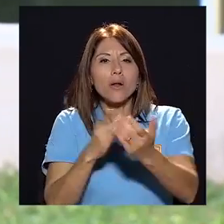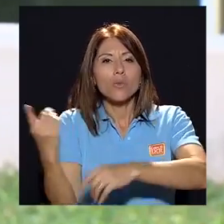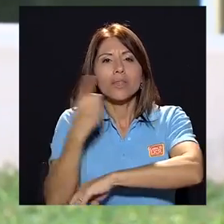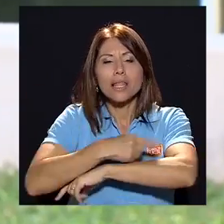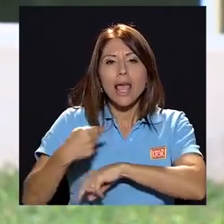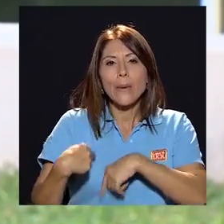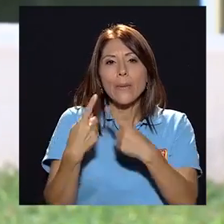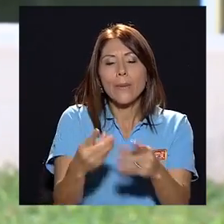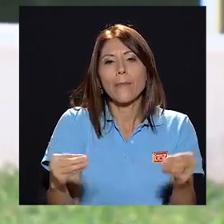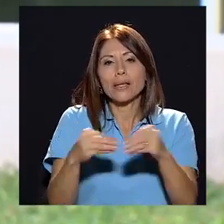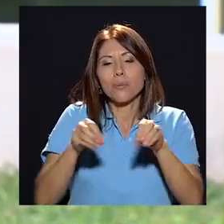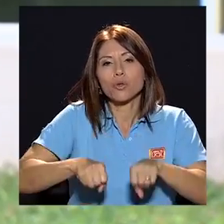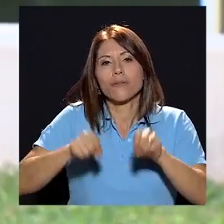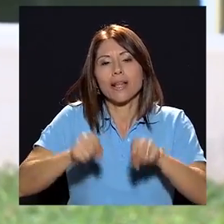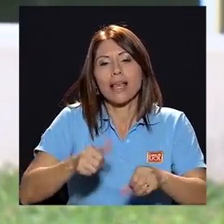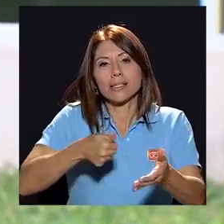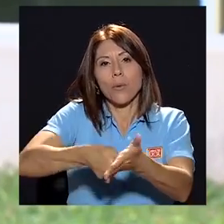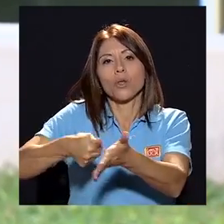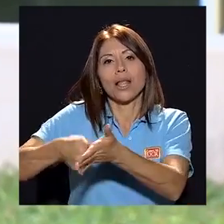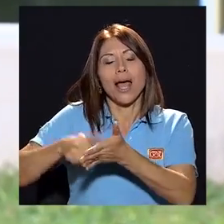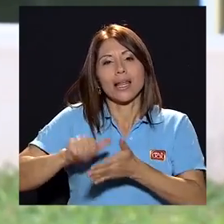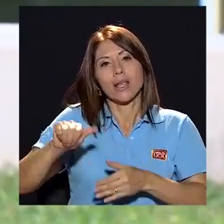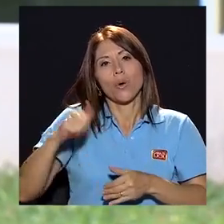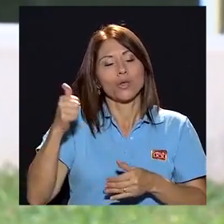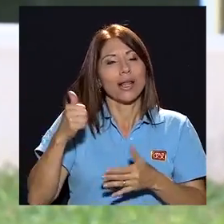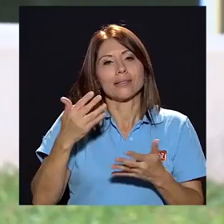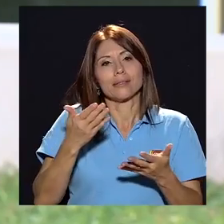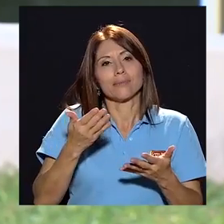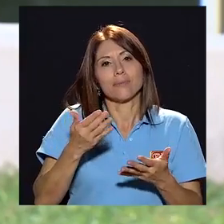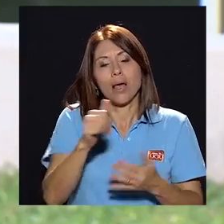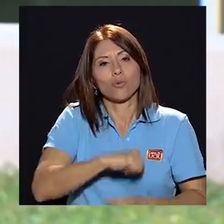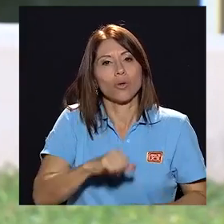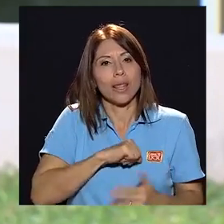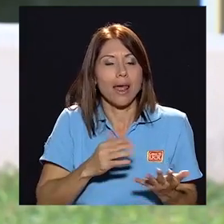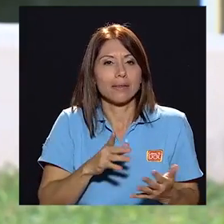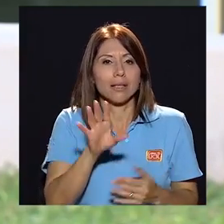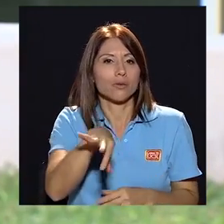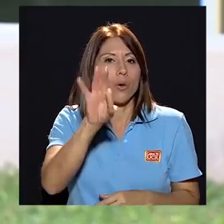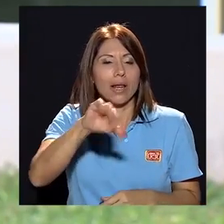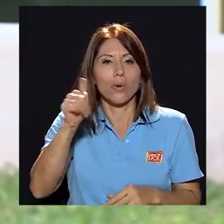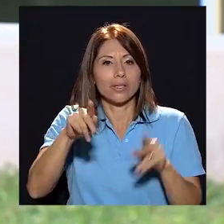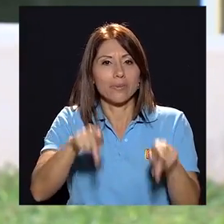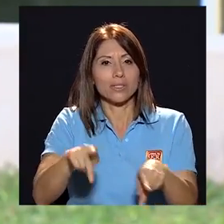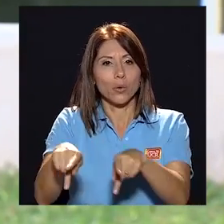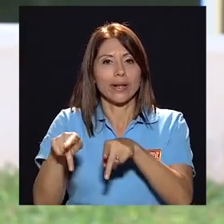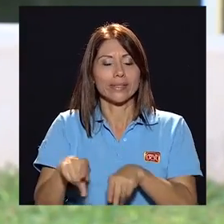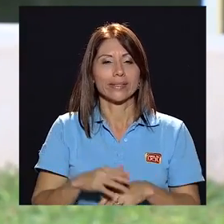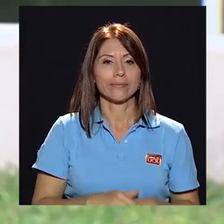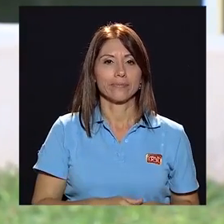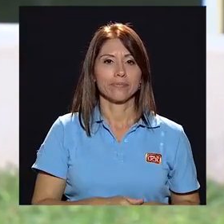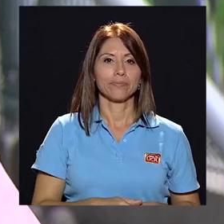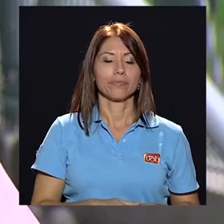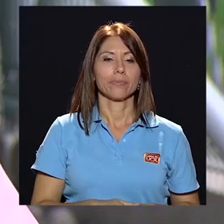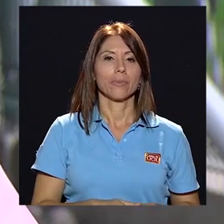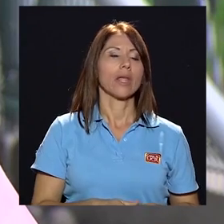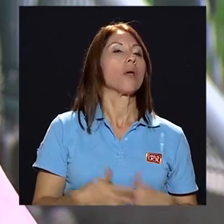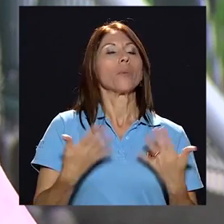que algún día tengamos más posibilidad de votar para otras autoridades, para escoger a otras personas.